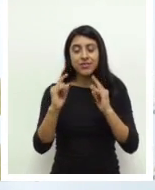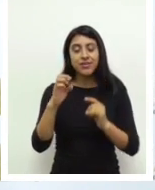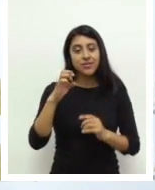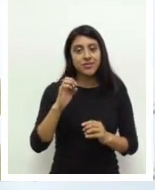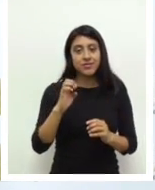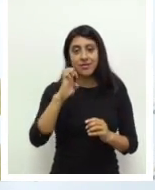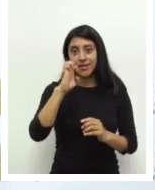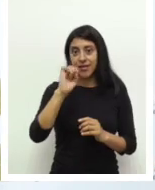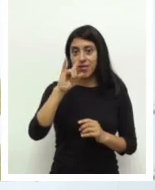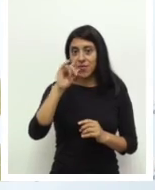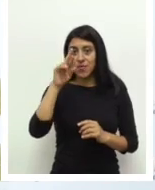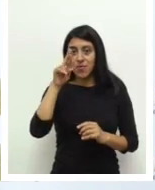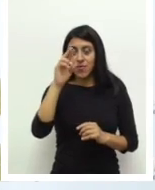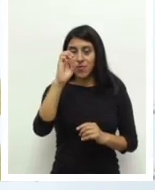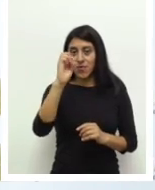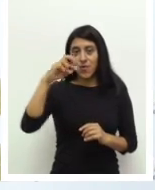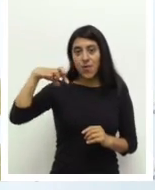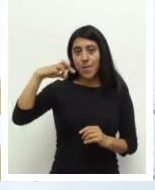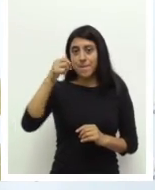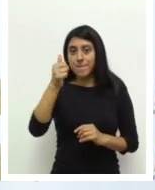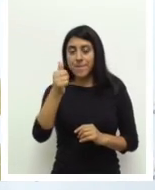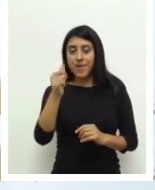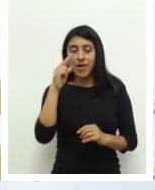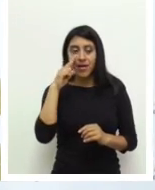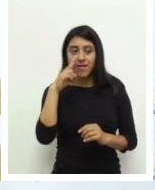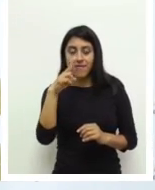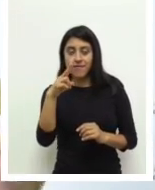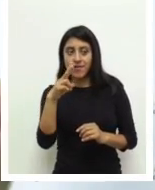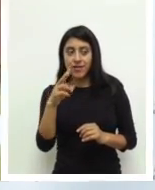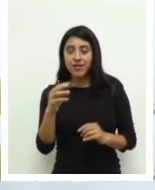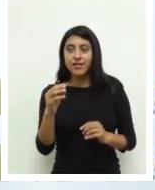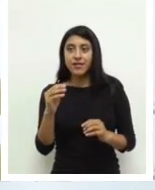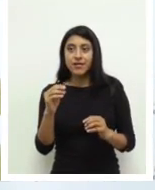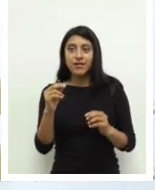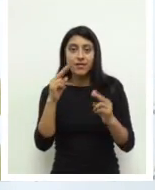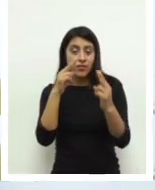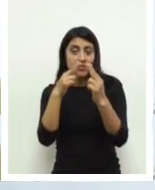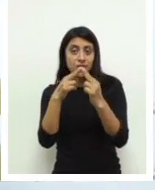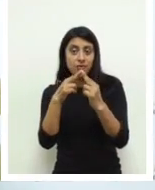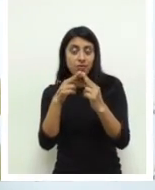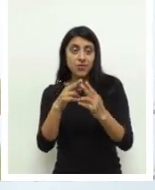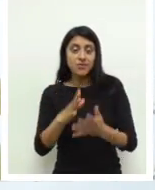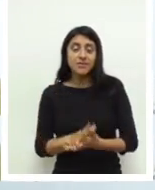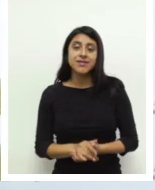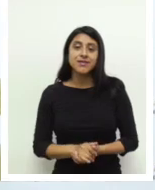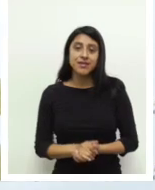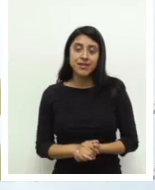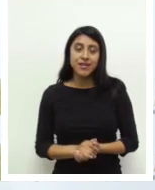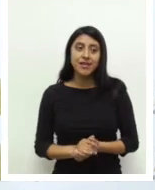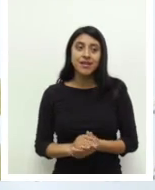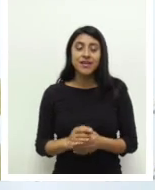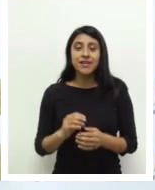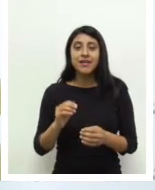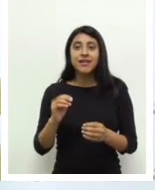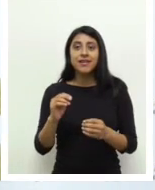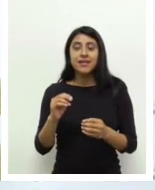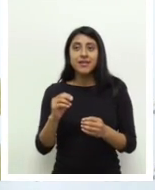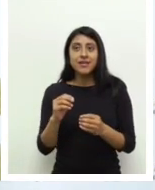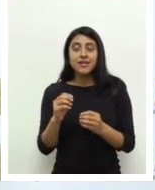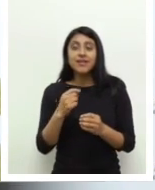con muchos compatriotas, por ejemplo, en Estados Unidos o en Europa que han llegado a ver el grupo. Y también se llaman a sus amigos de los países donde están